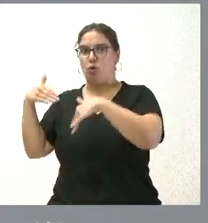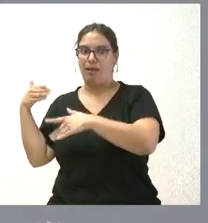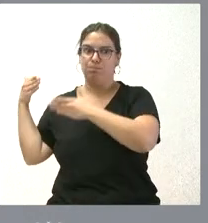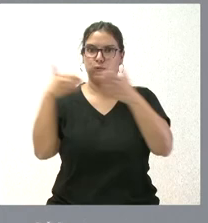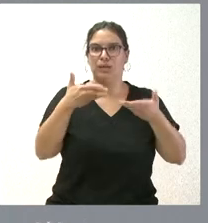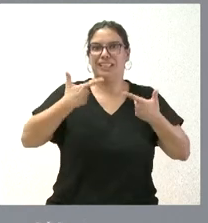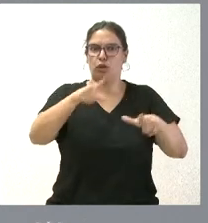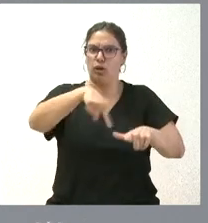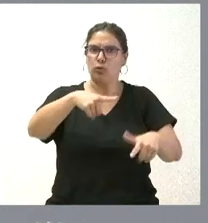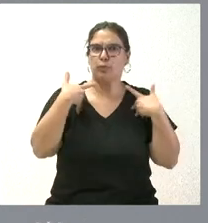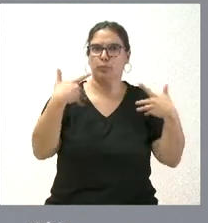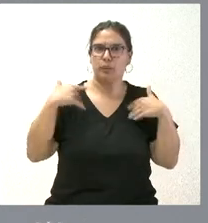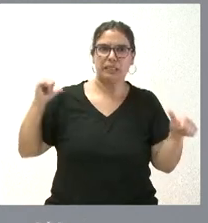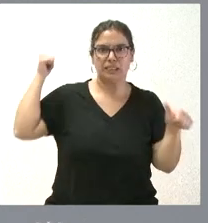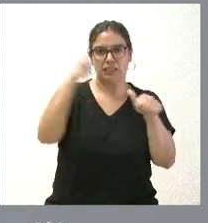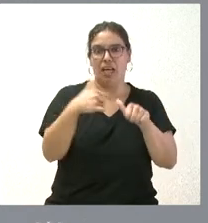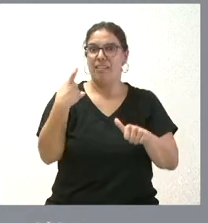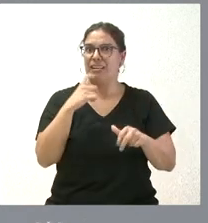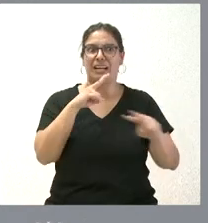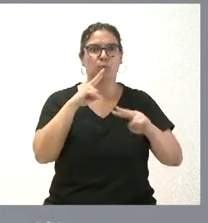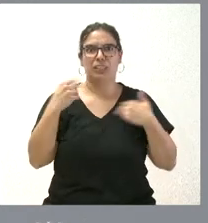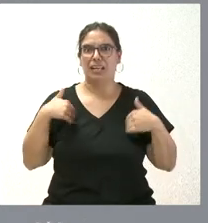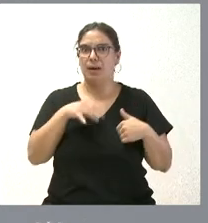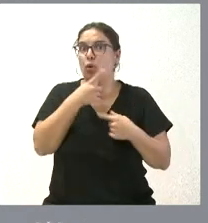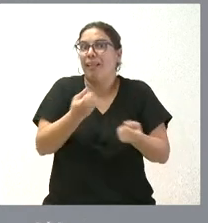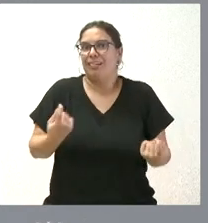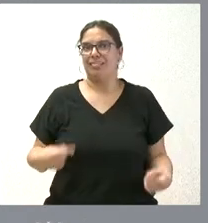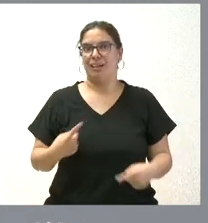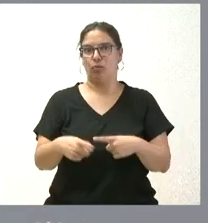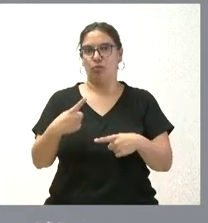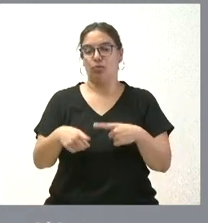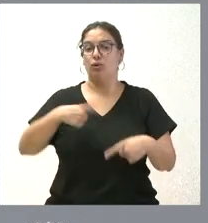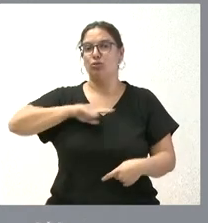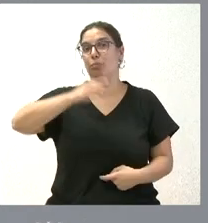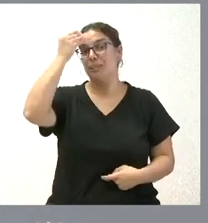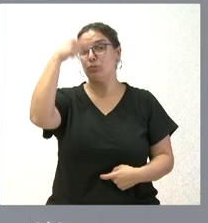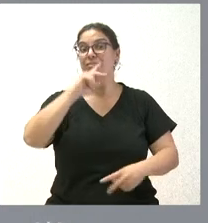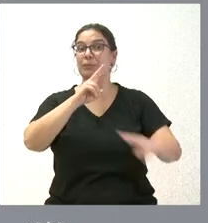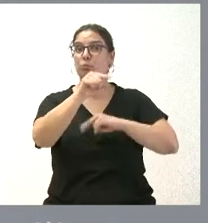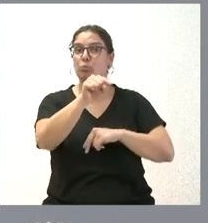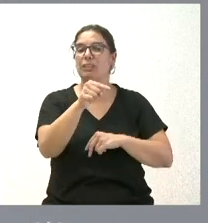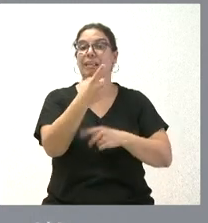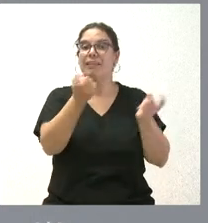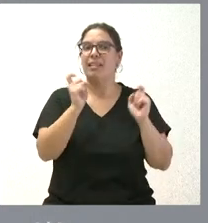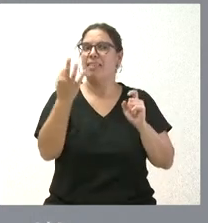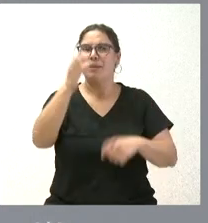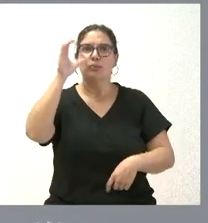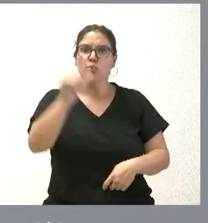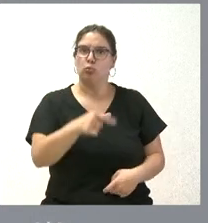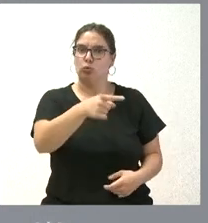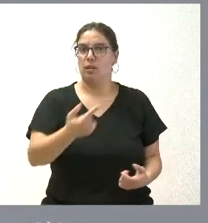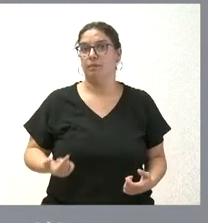y que requiere respuestas a sus problemas y a sus necesidades, y que nosotros creemos que estas respuestas y estas necesidades tienen que ser escuchadas.